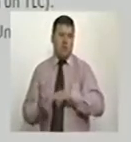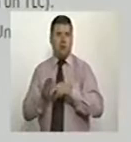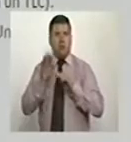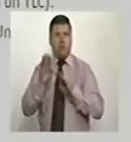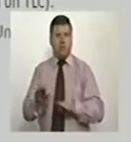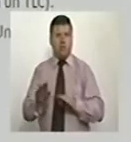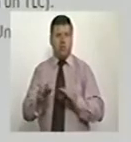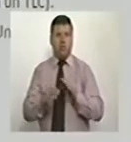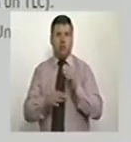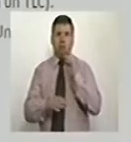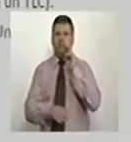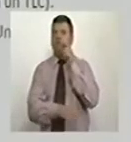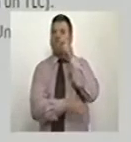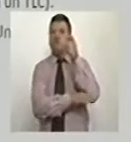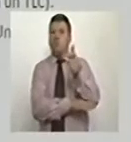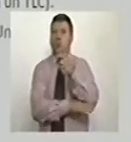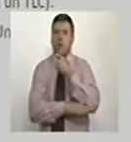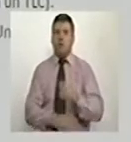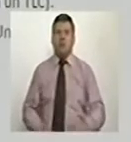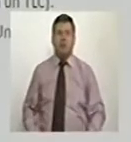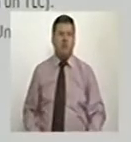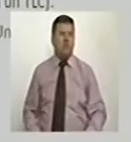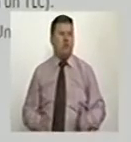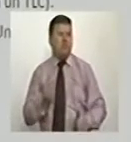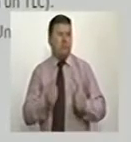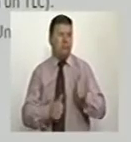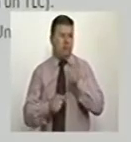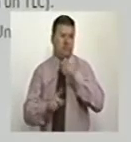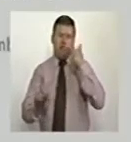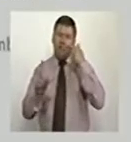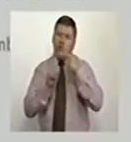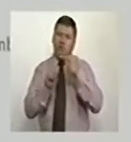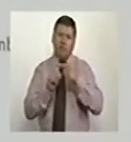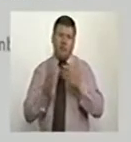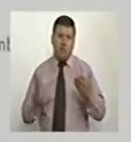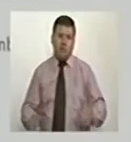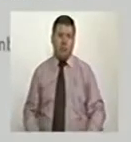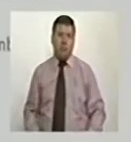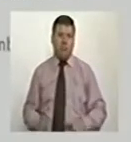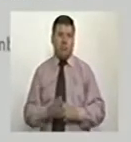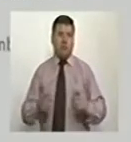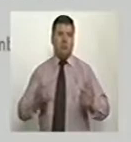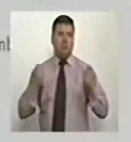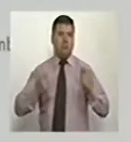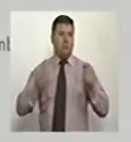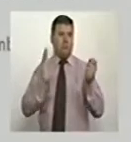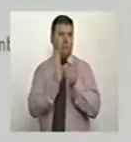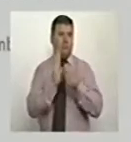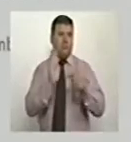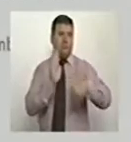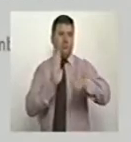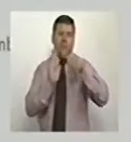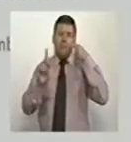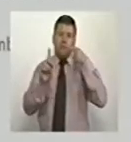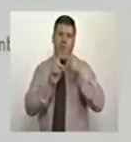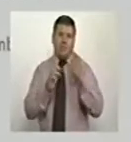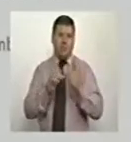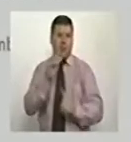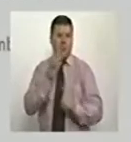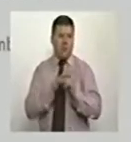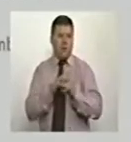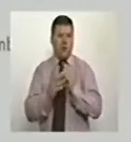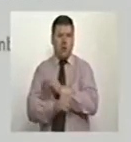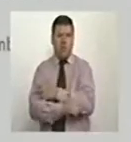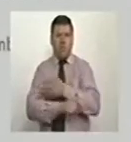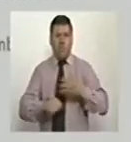unidad fiscal. ¿Cuáles son esos objetivos? Promoción de políticas destinadas a Generar una